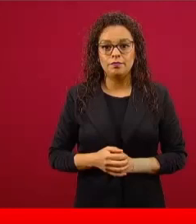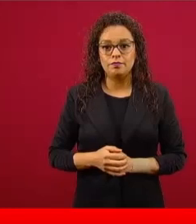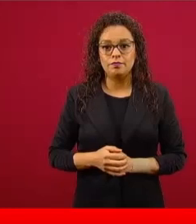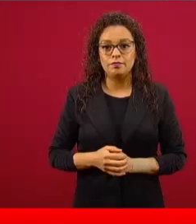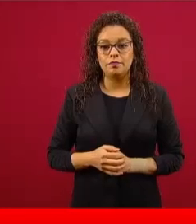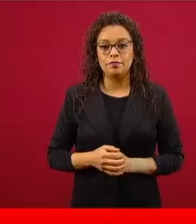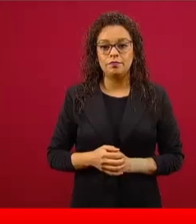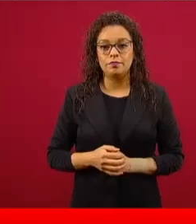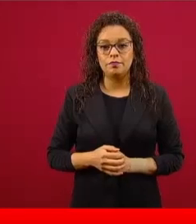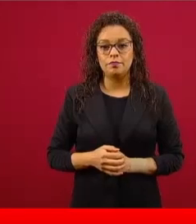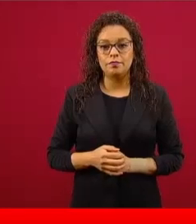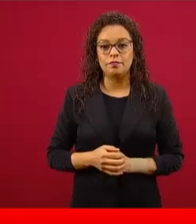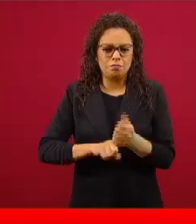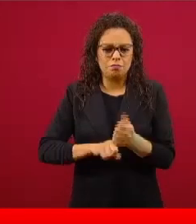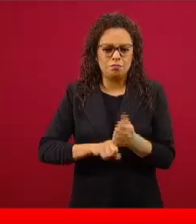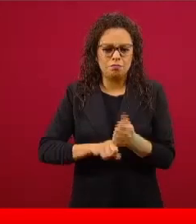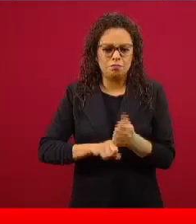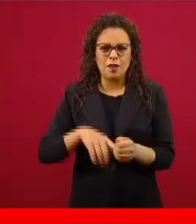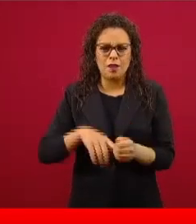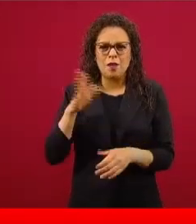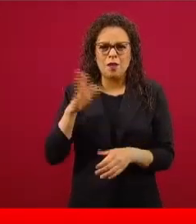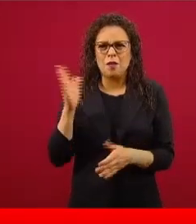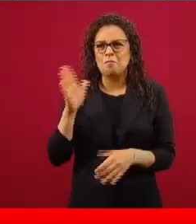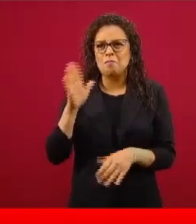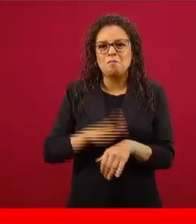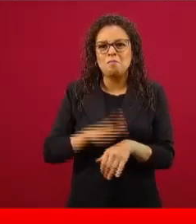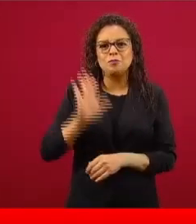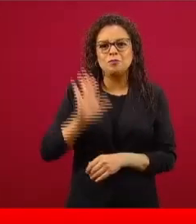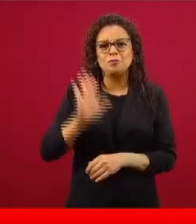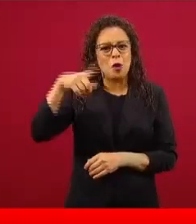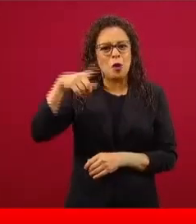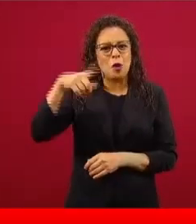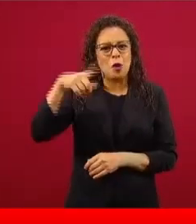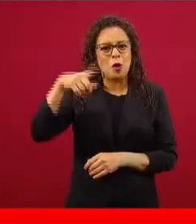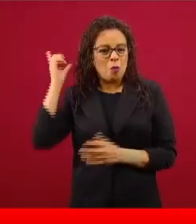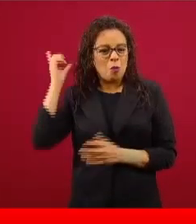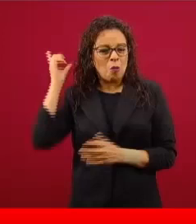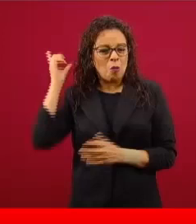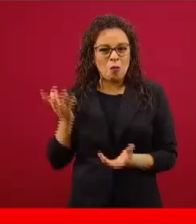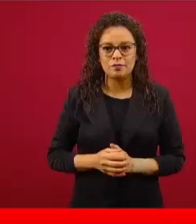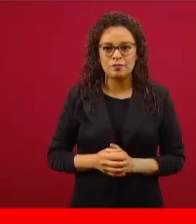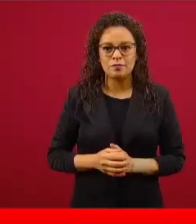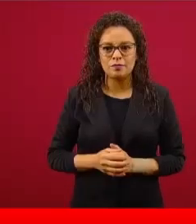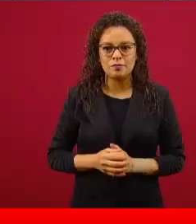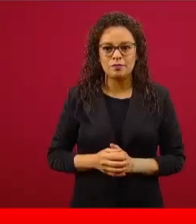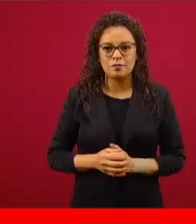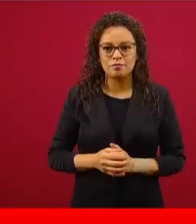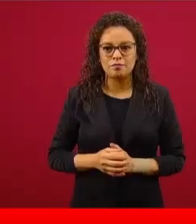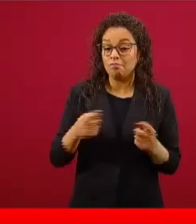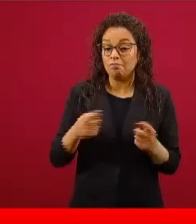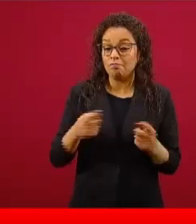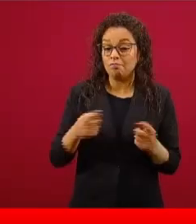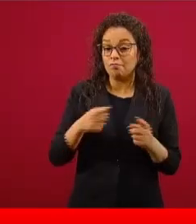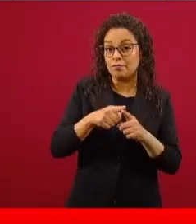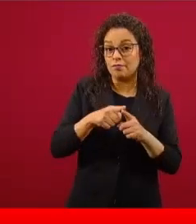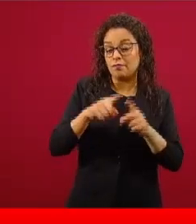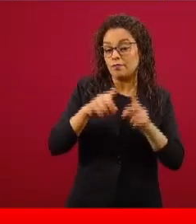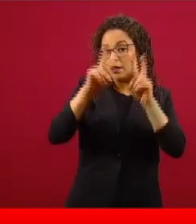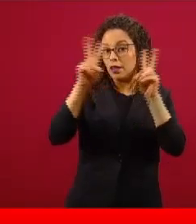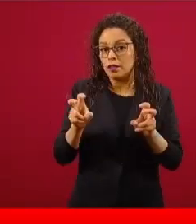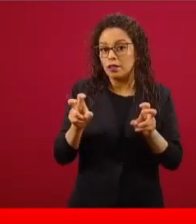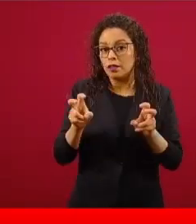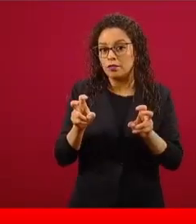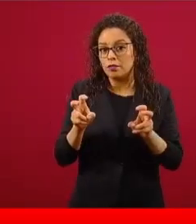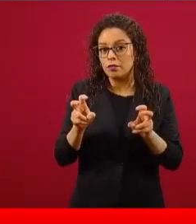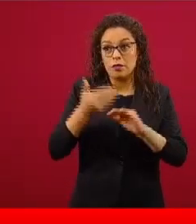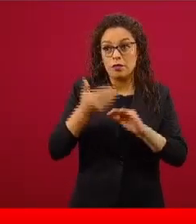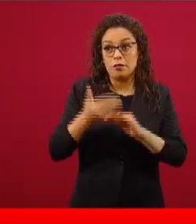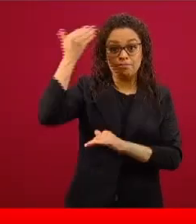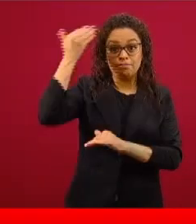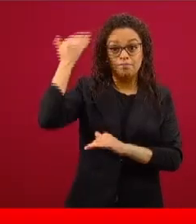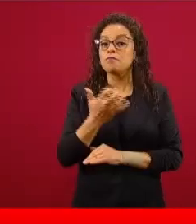judíos